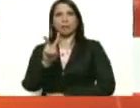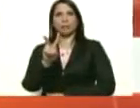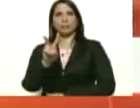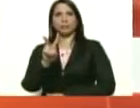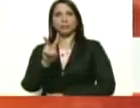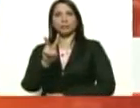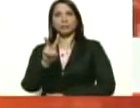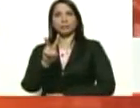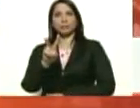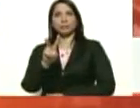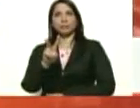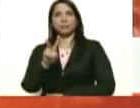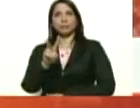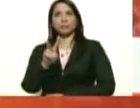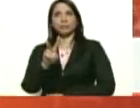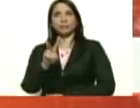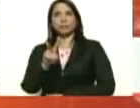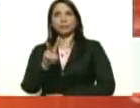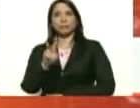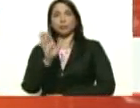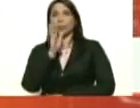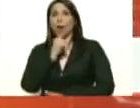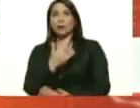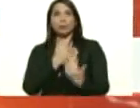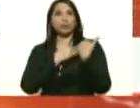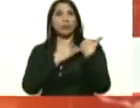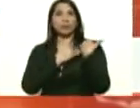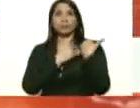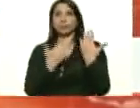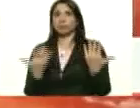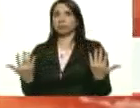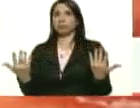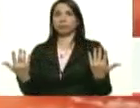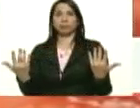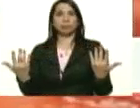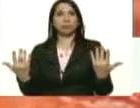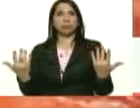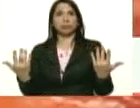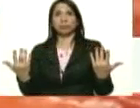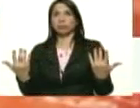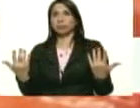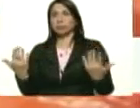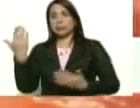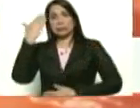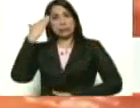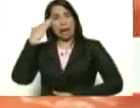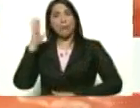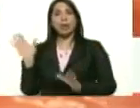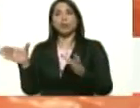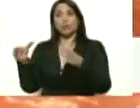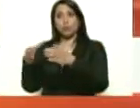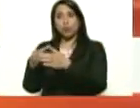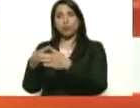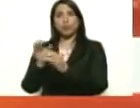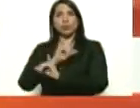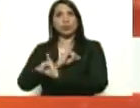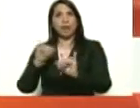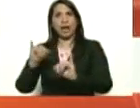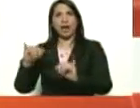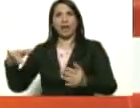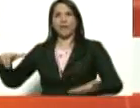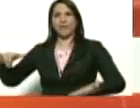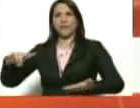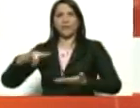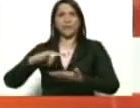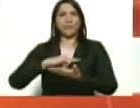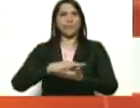por un irresponsable de esta característica. ya se sabe que un grupo de ellos regresó de la